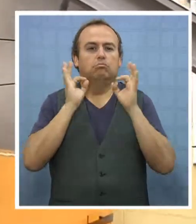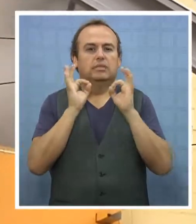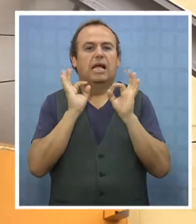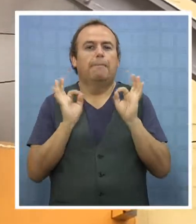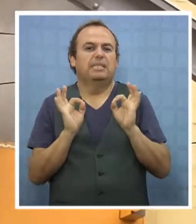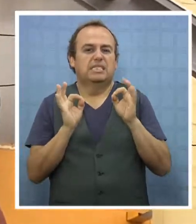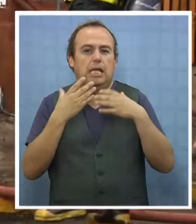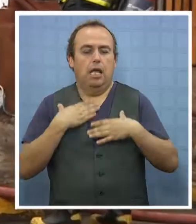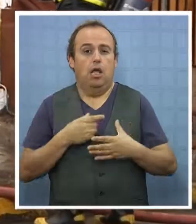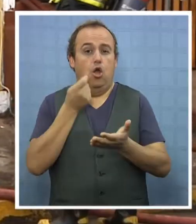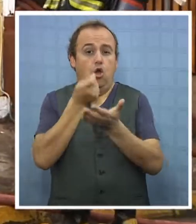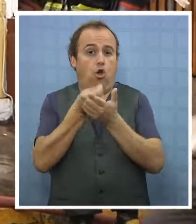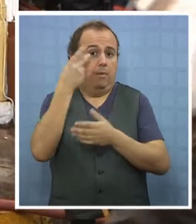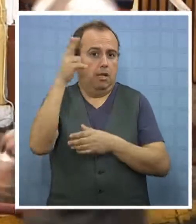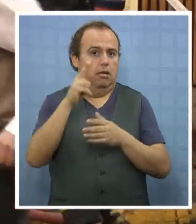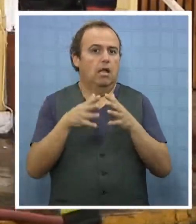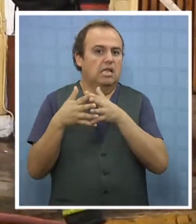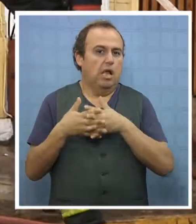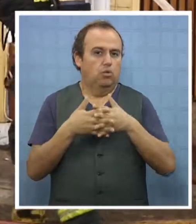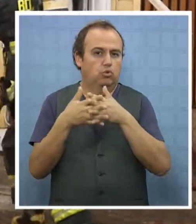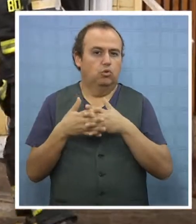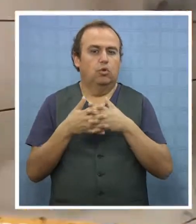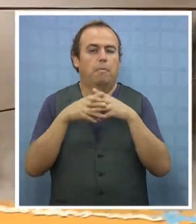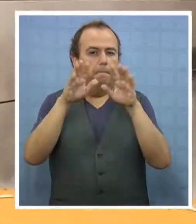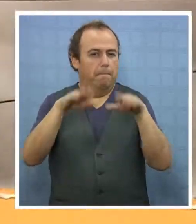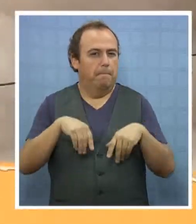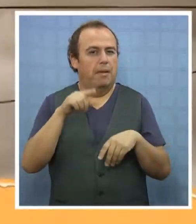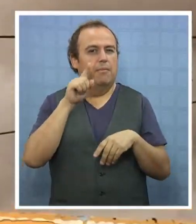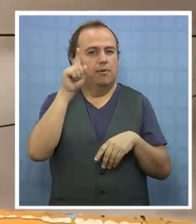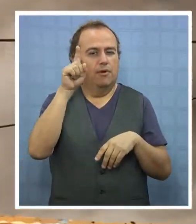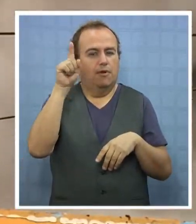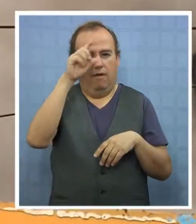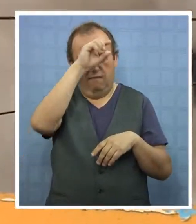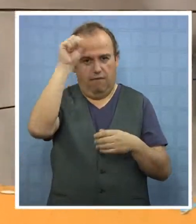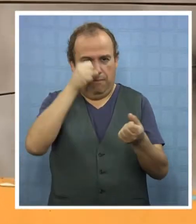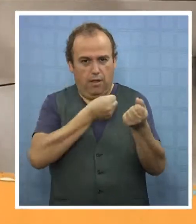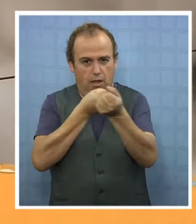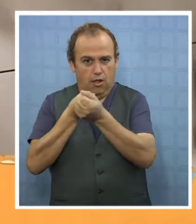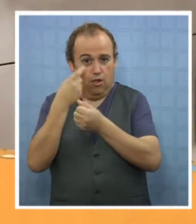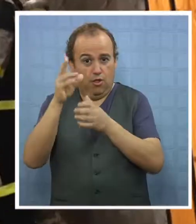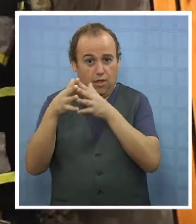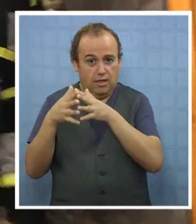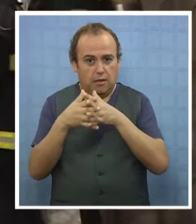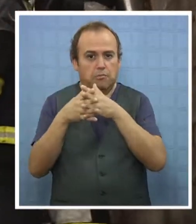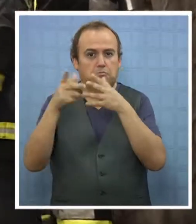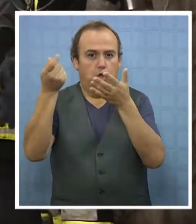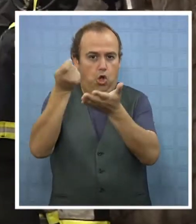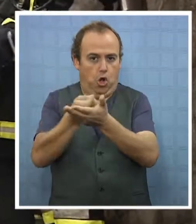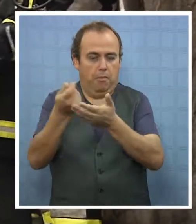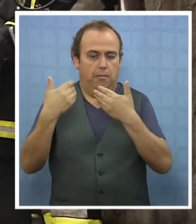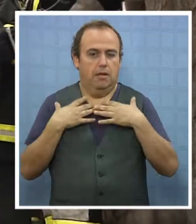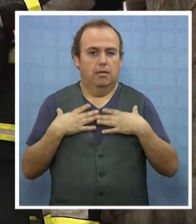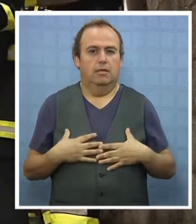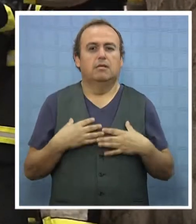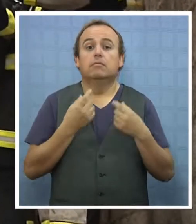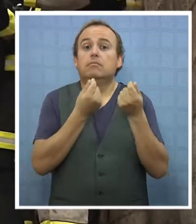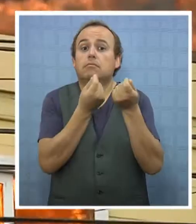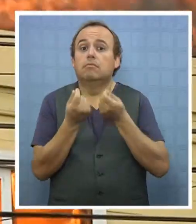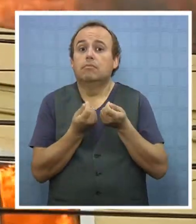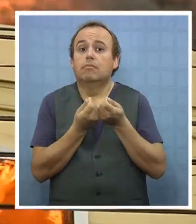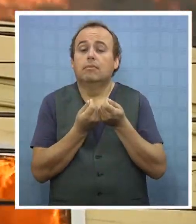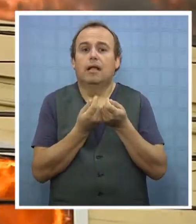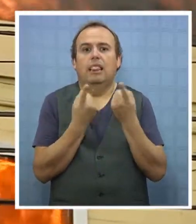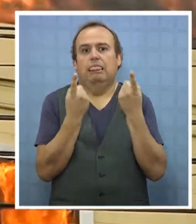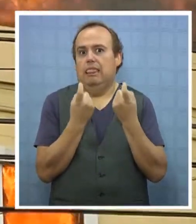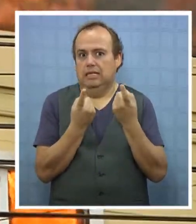especiales comprados en Estados Unidos, los mismos que son ocupados por bomberos norteamericanos. Pero para tener este implemento se necesita de